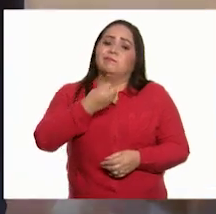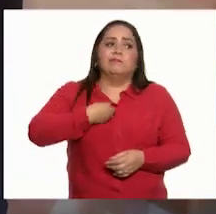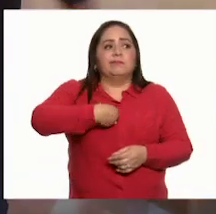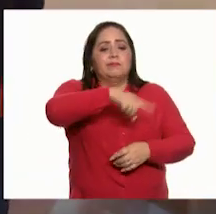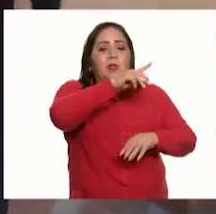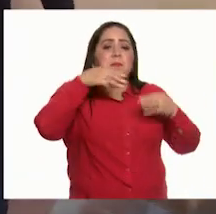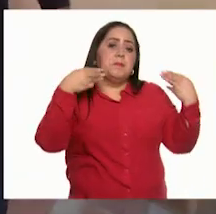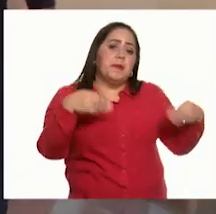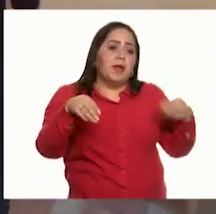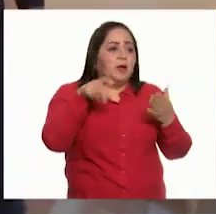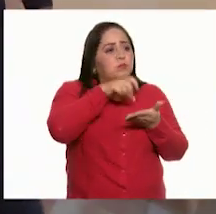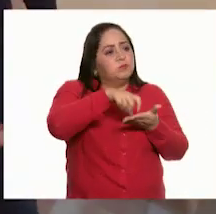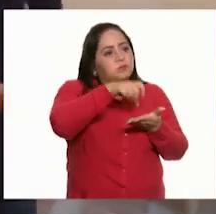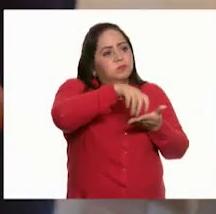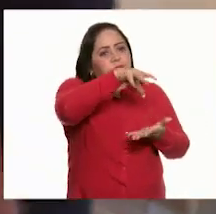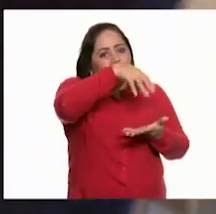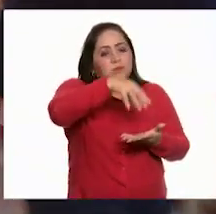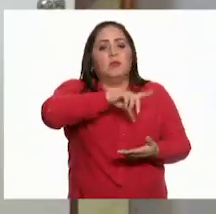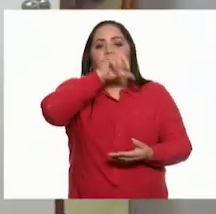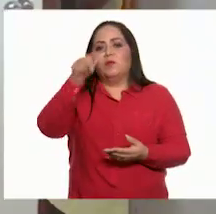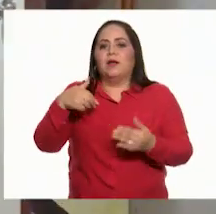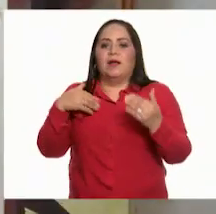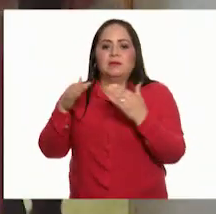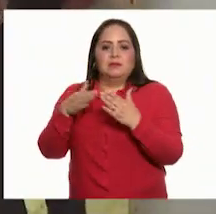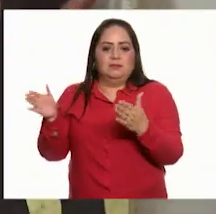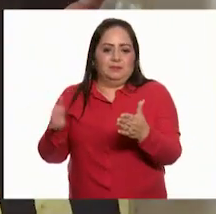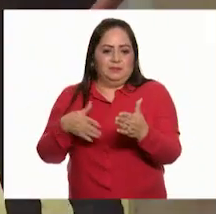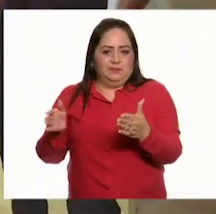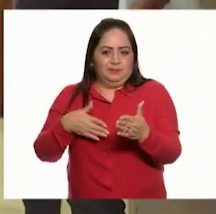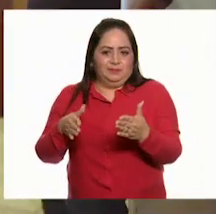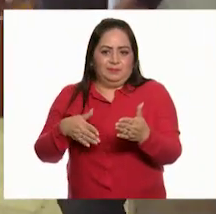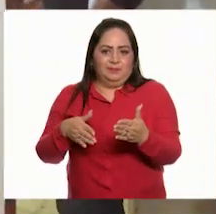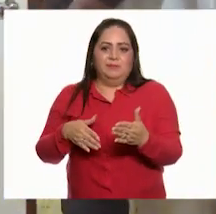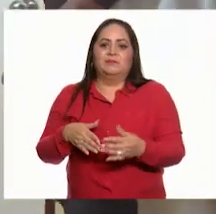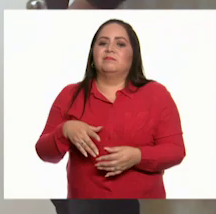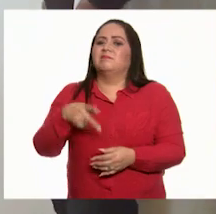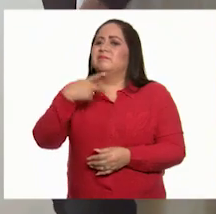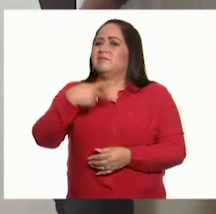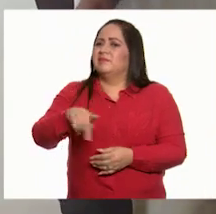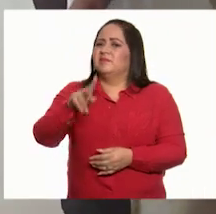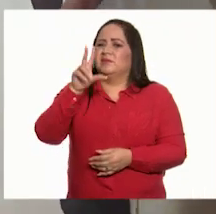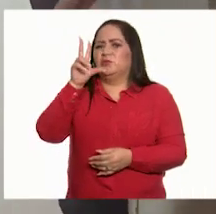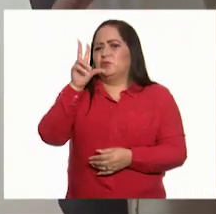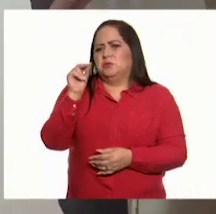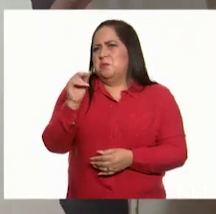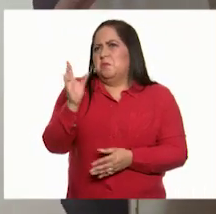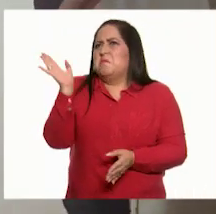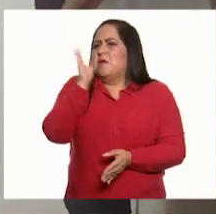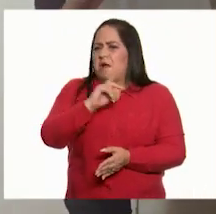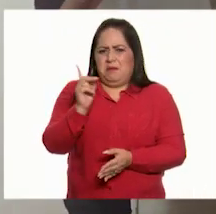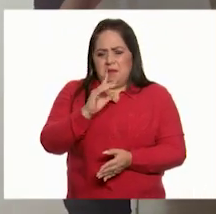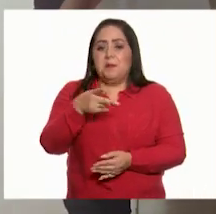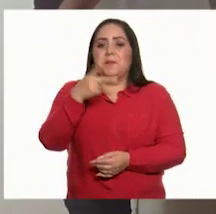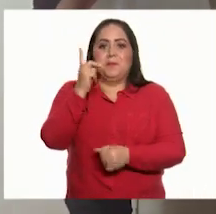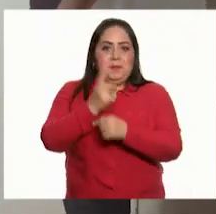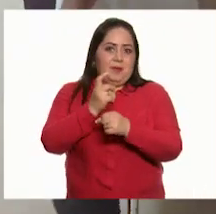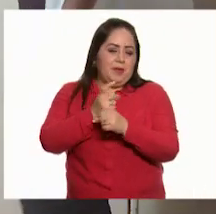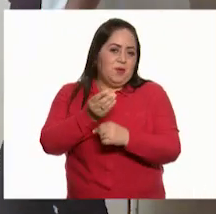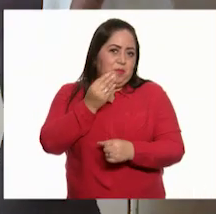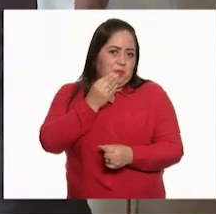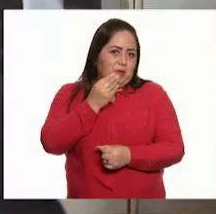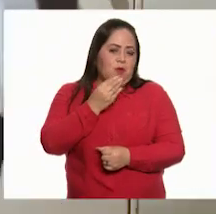mercado, a hacer algunas compras y regresé a cocinar. No estaba tan mal después de todo. Primera comida,